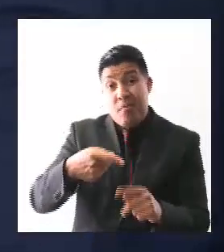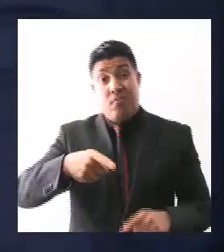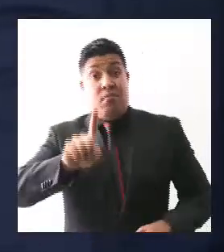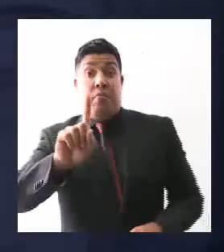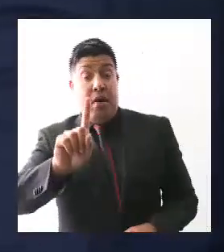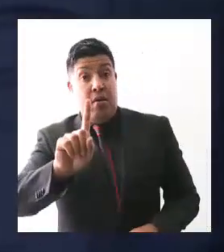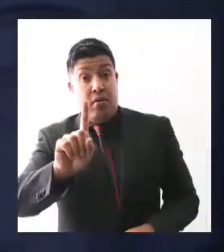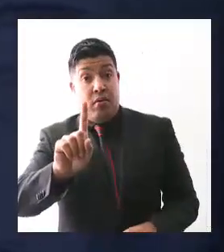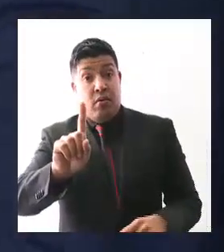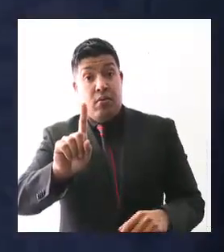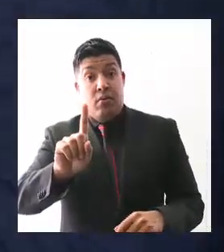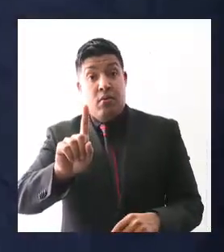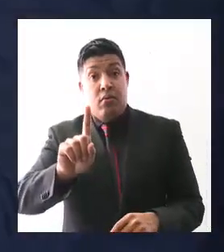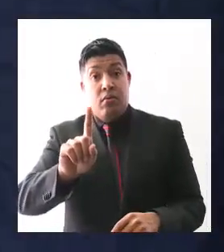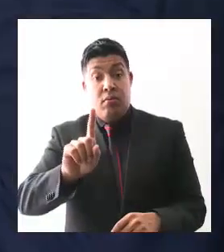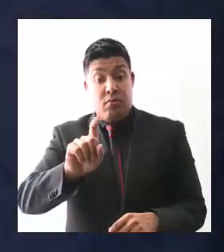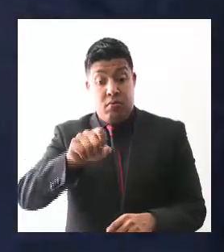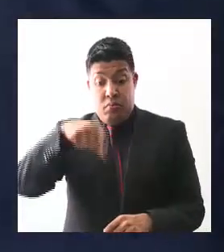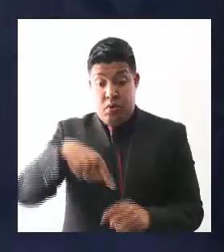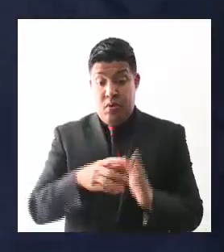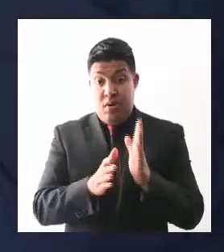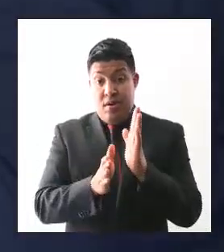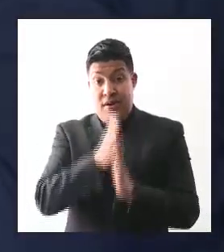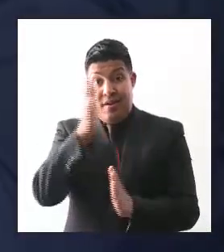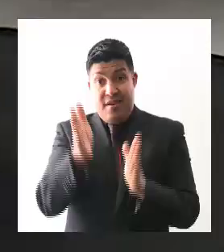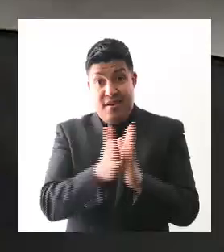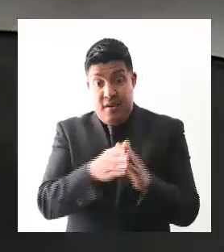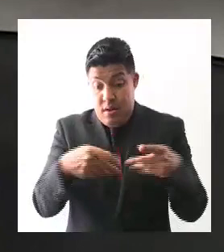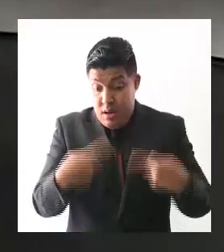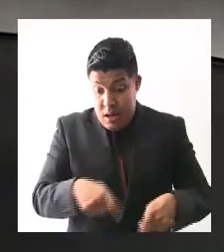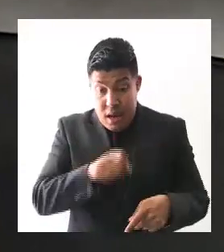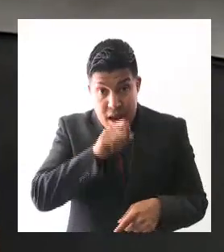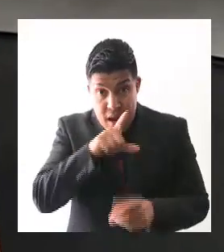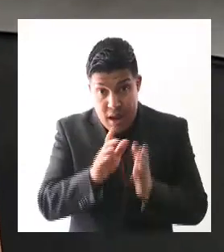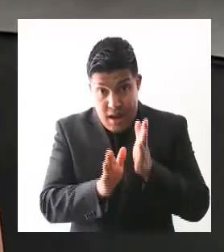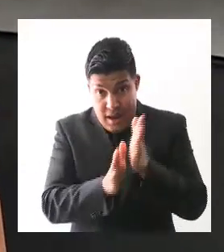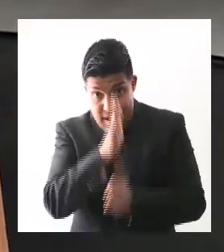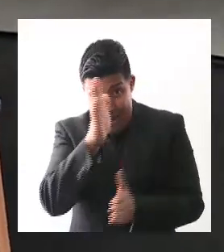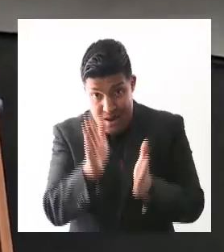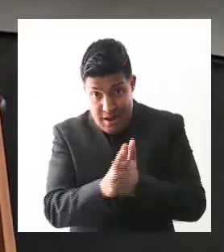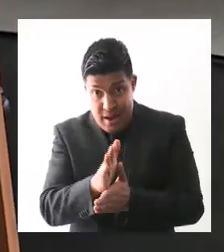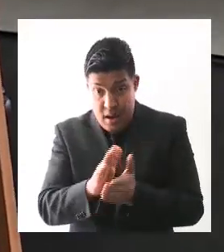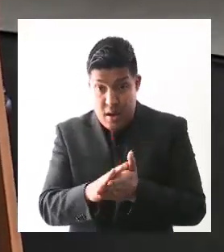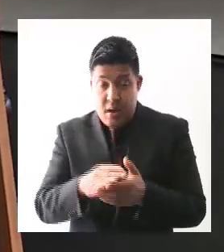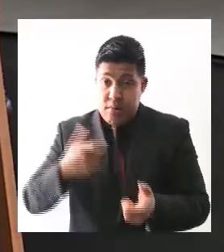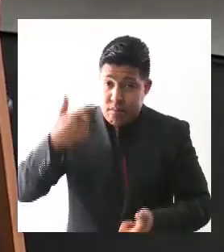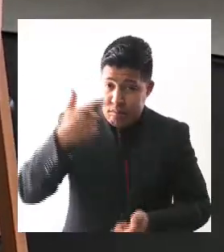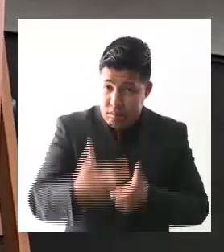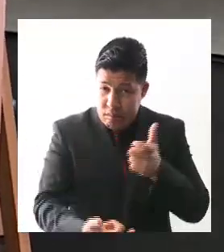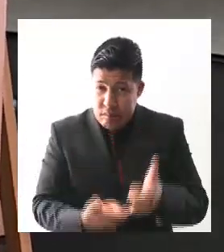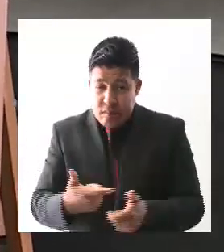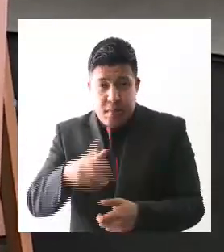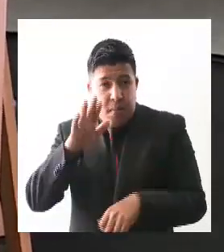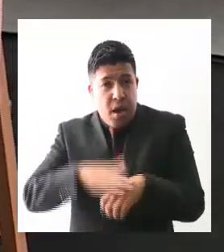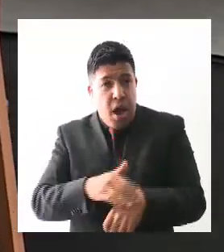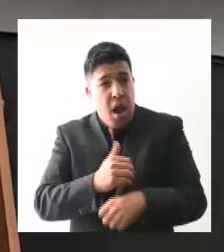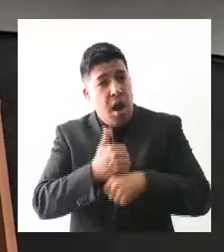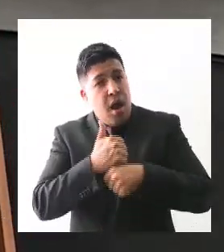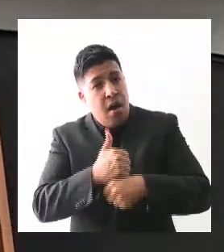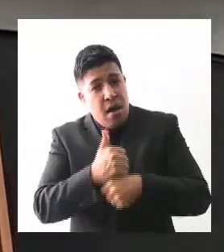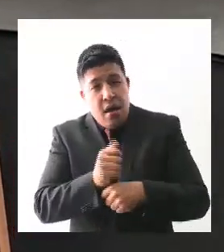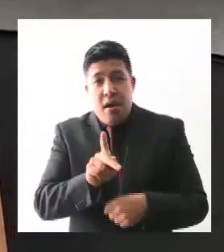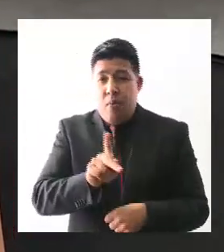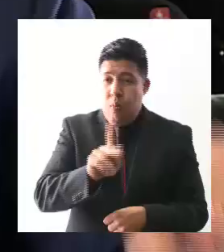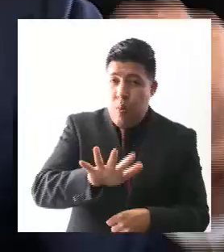que es de esa presa que se está construyendo en Jalisco que es el que pone los sacrificios por sus pobladores